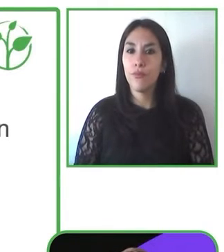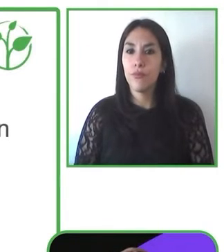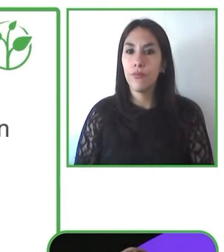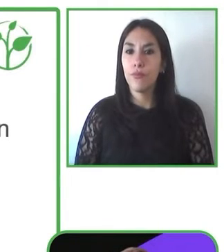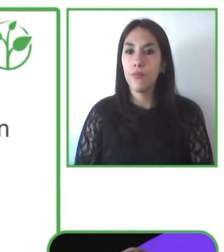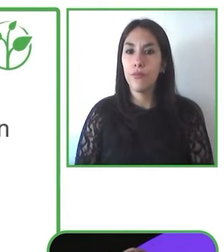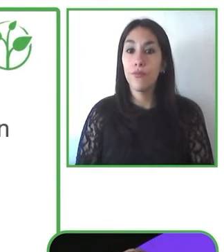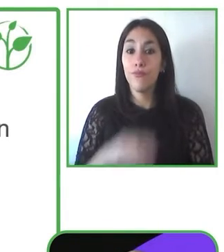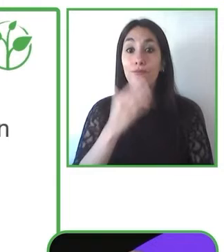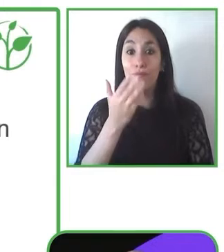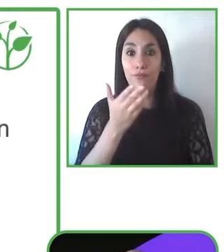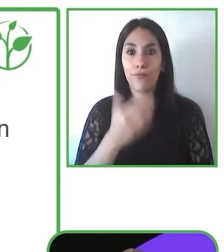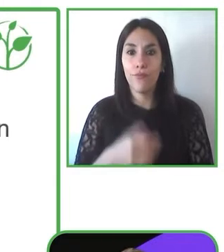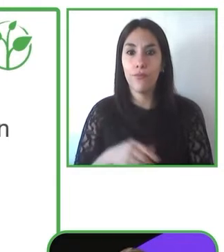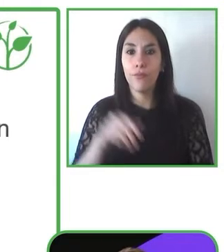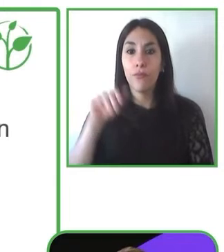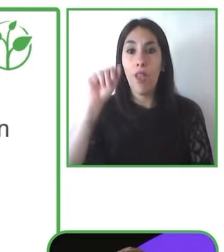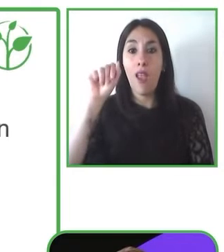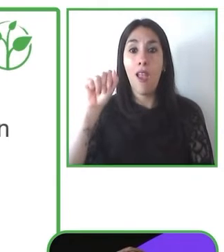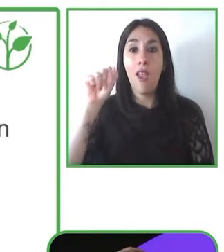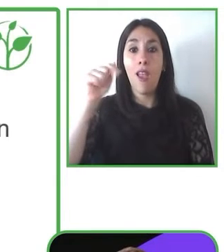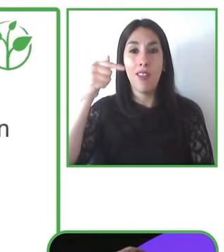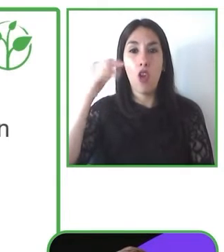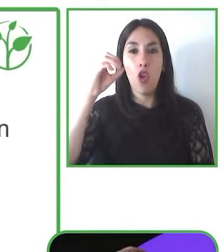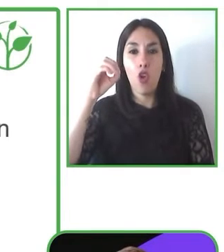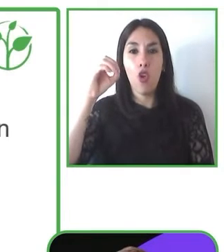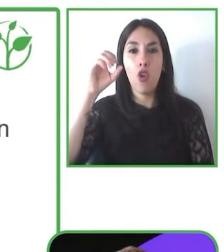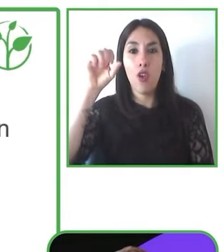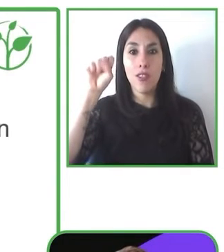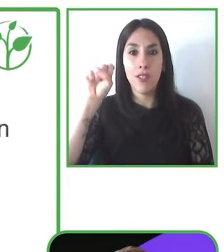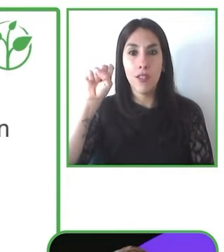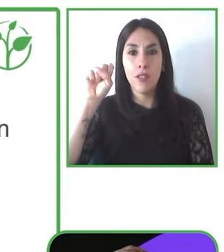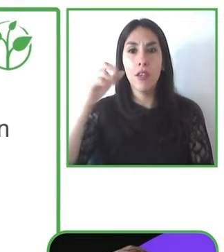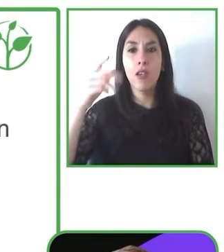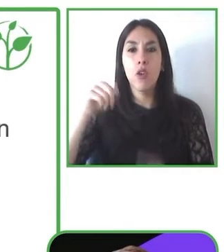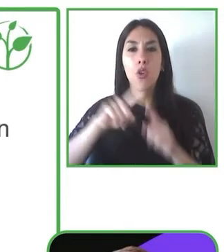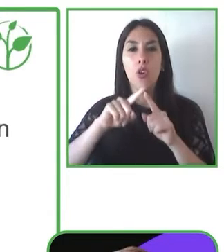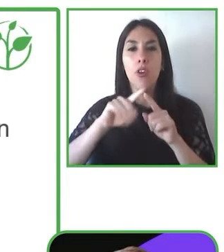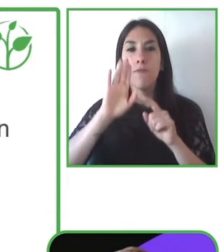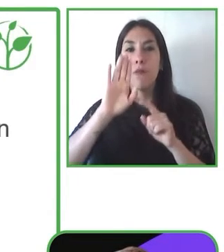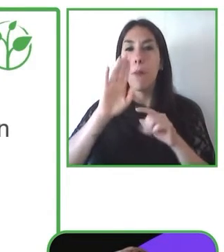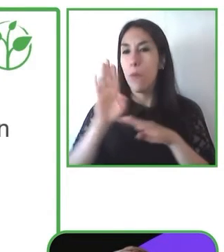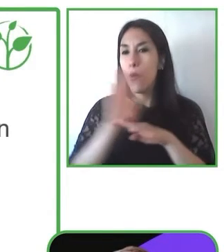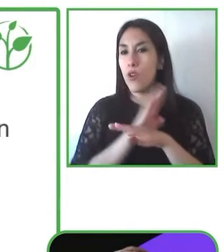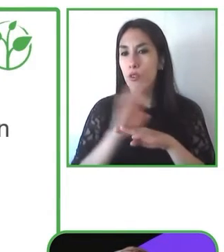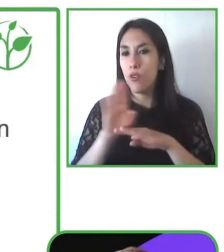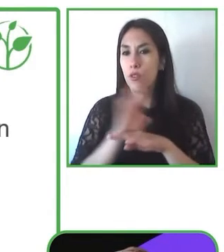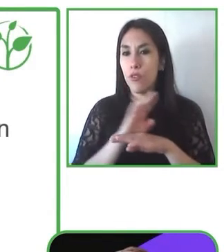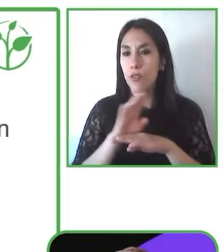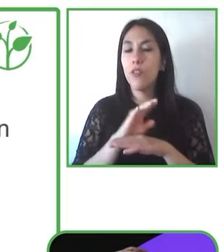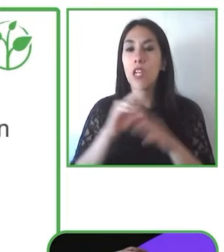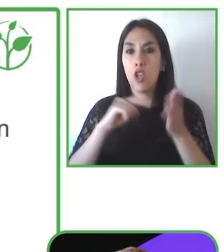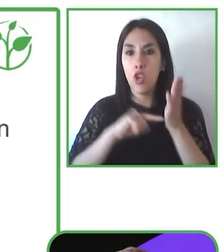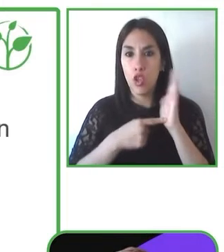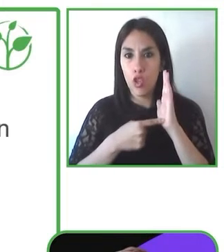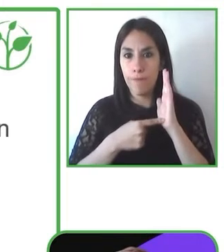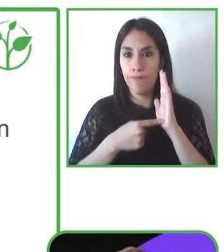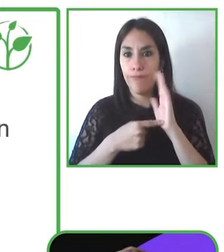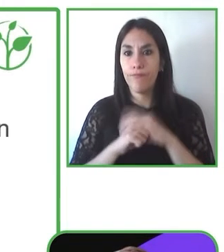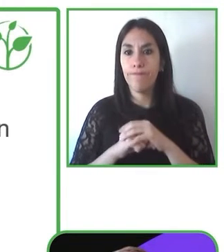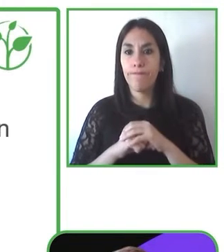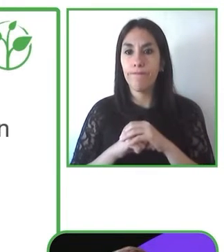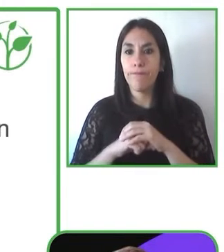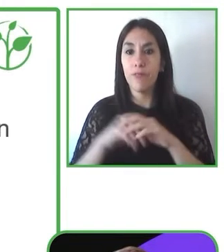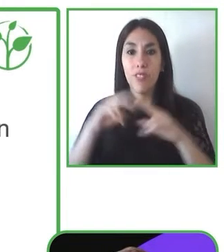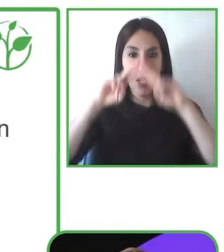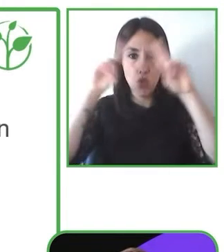ATOS es una compañía de información tecnológica multinacional con 109,000 empleados en 71 países